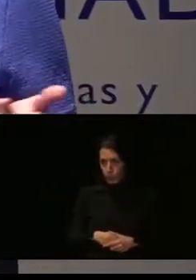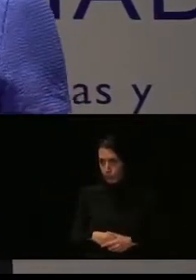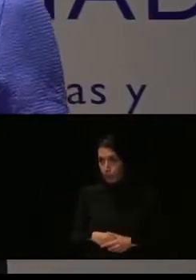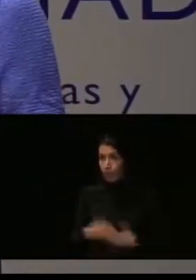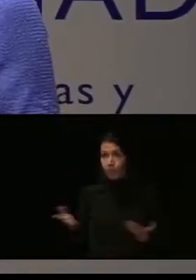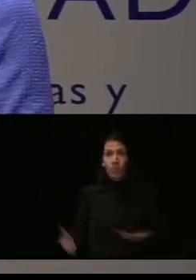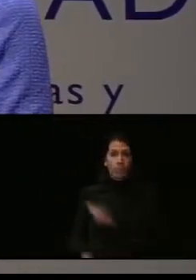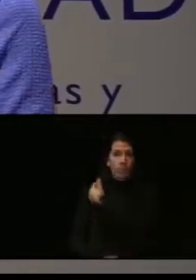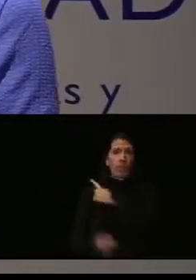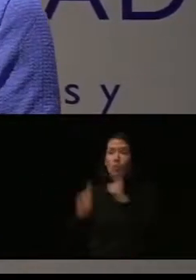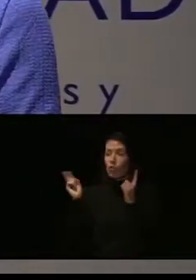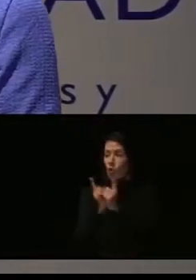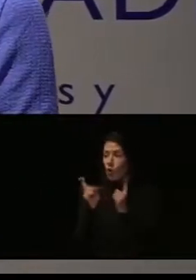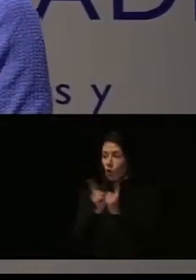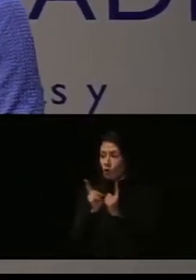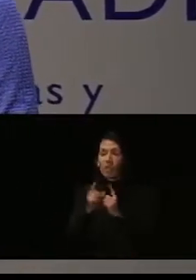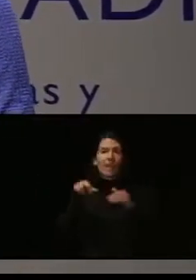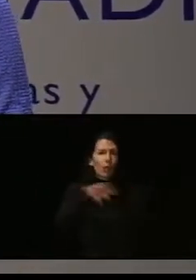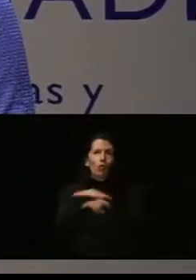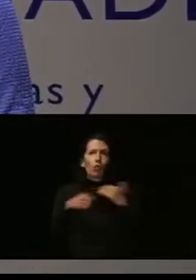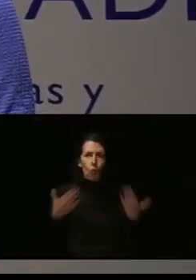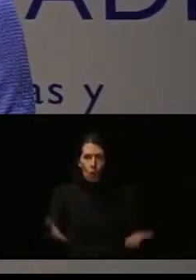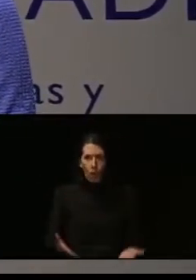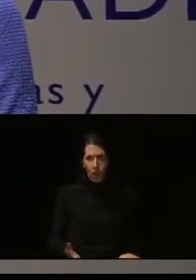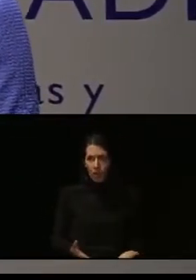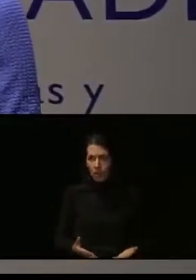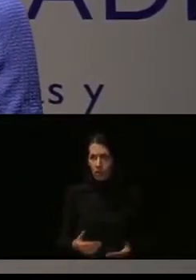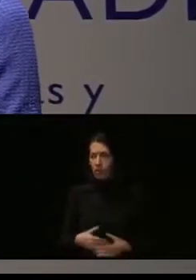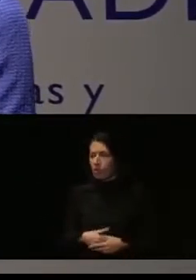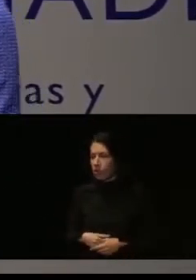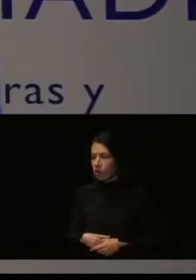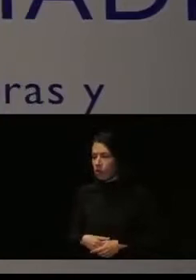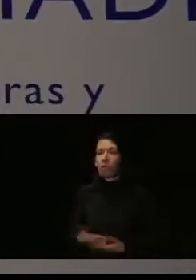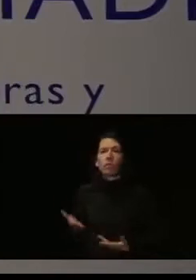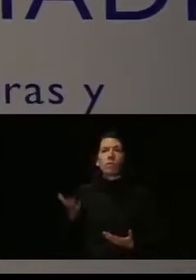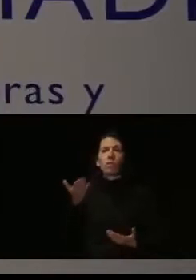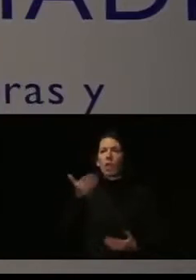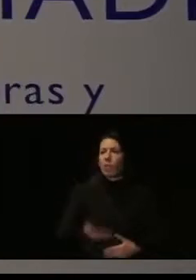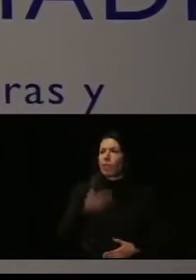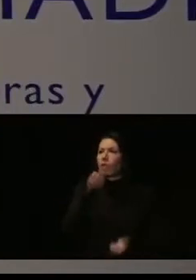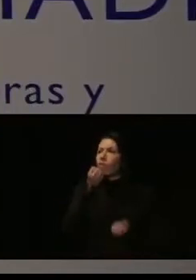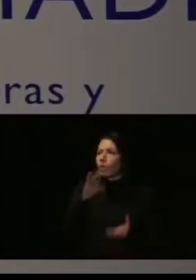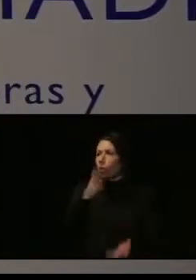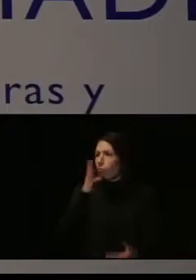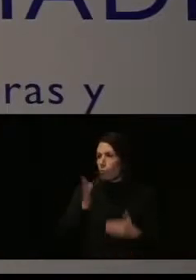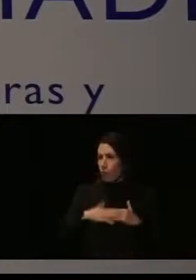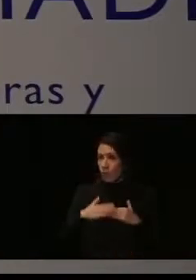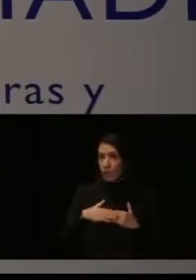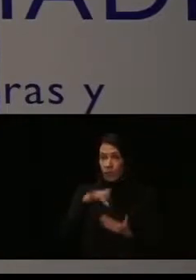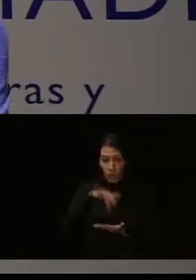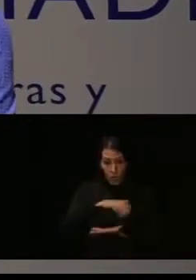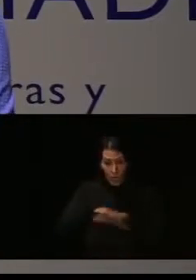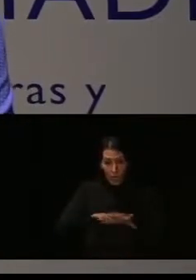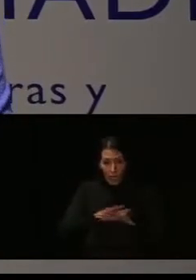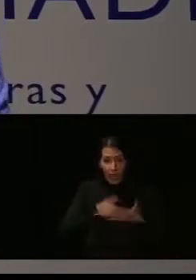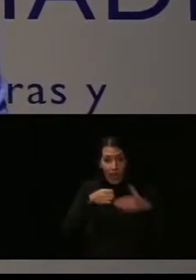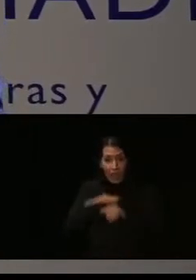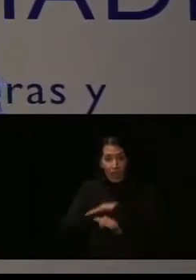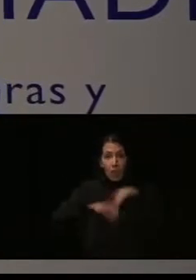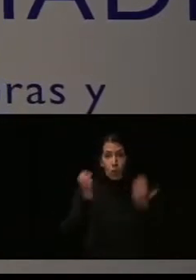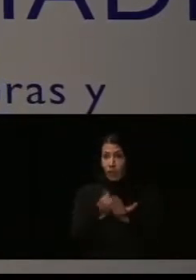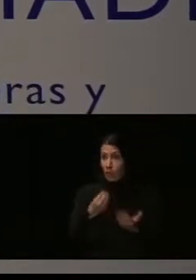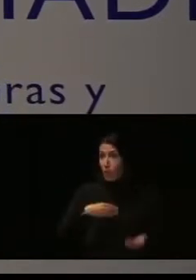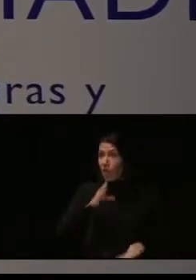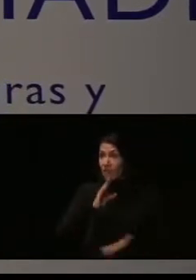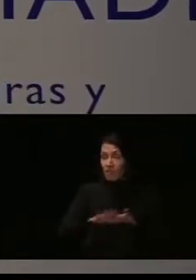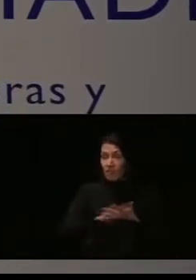Esto es muy brevemente los recursos que disponemos en la red. ¿Y por qué es importante contarlo? Porque nosotros, cuando hablamos de accesibilidad universal, como decía antes,